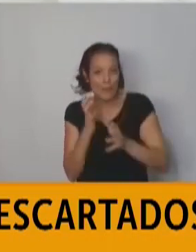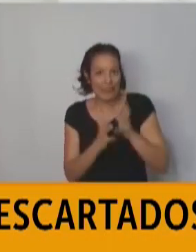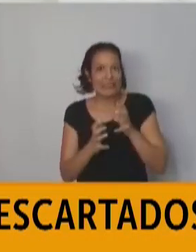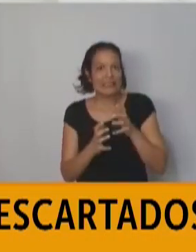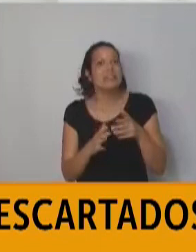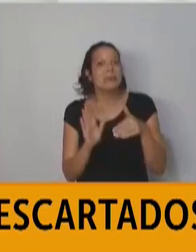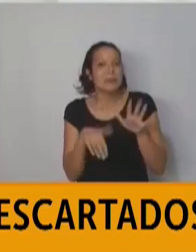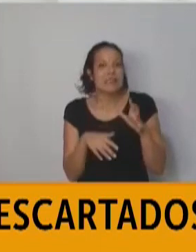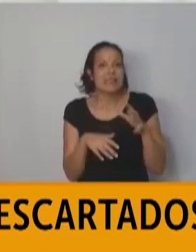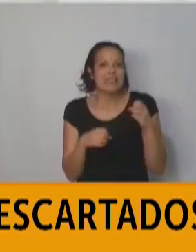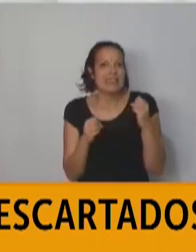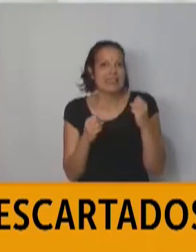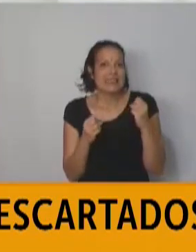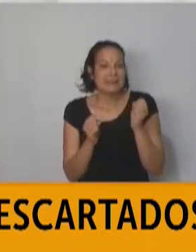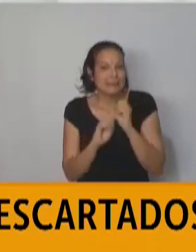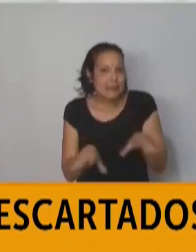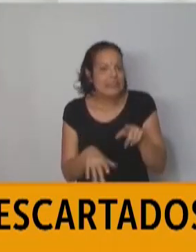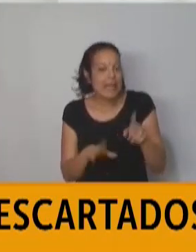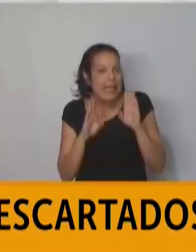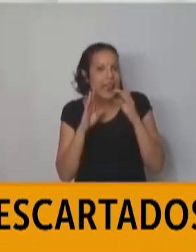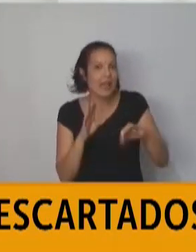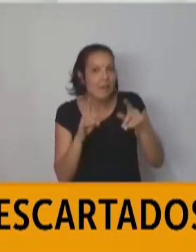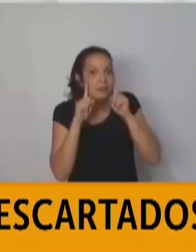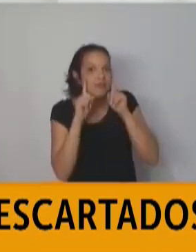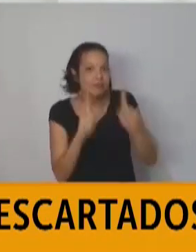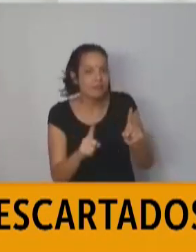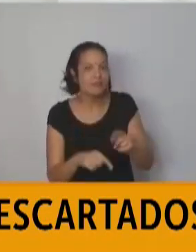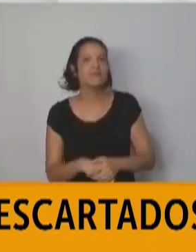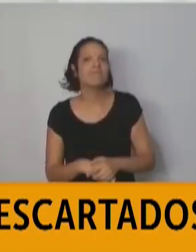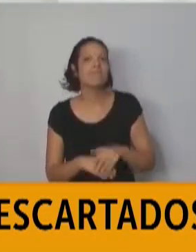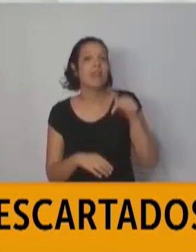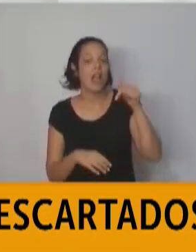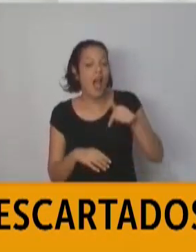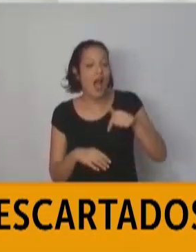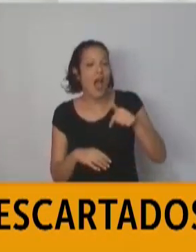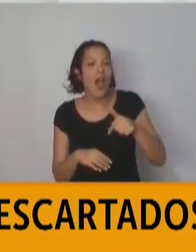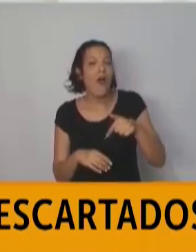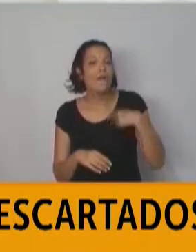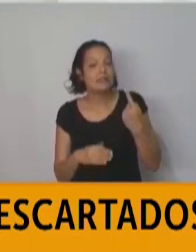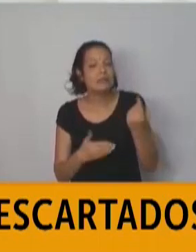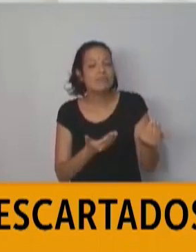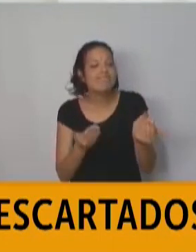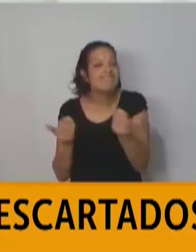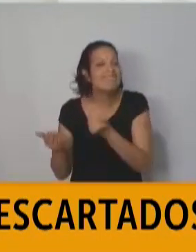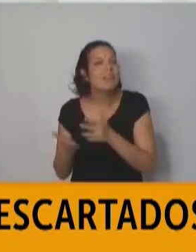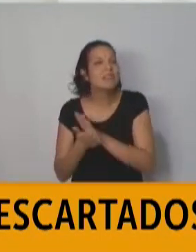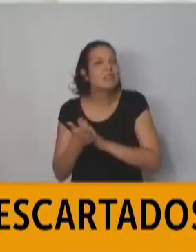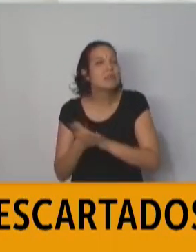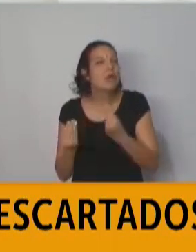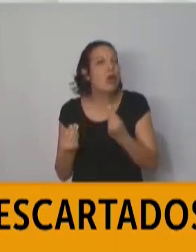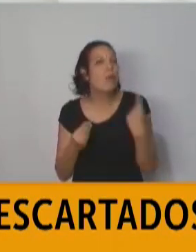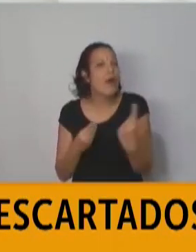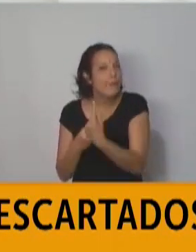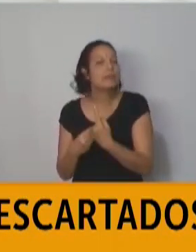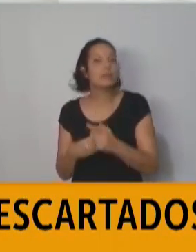tener muy en cuenta. Estamos haciendo un relevamiento de la situación. Tenemos